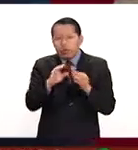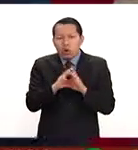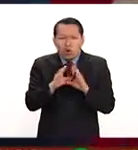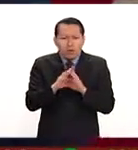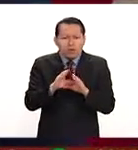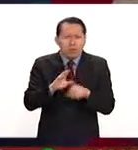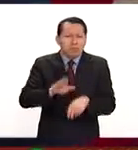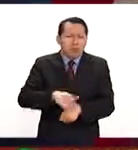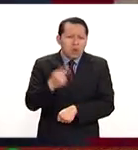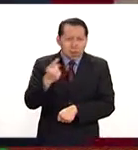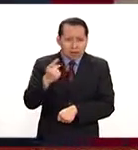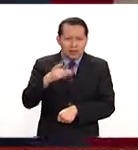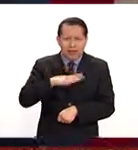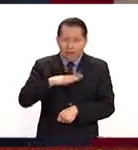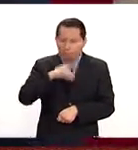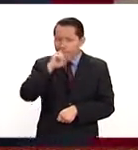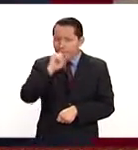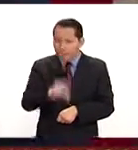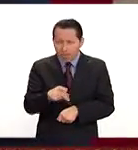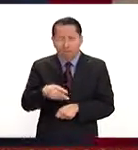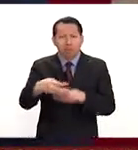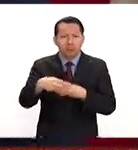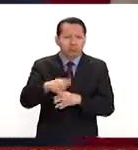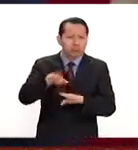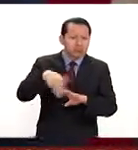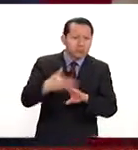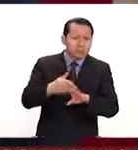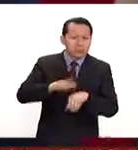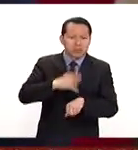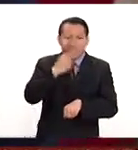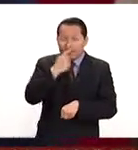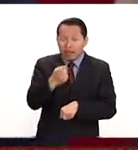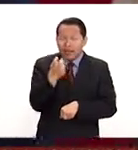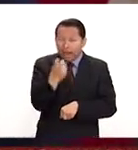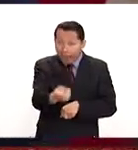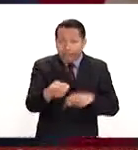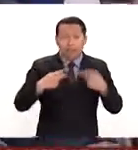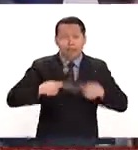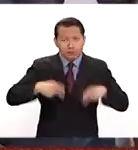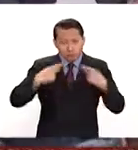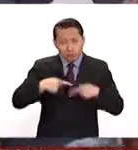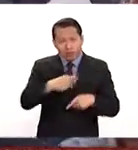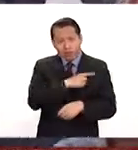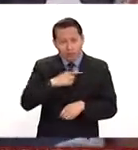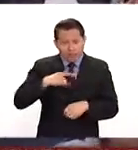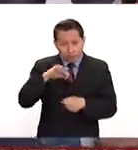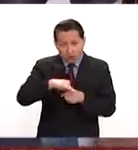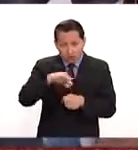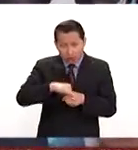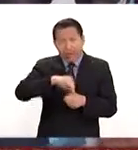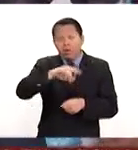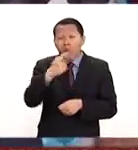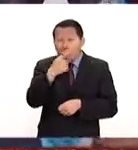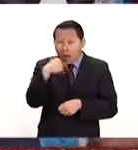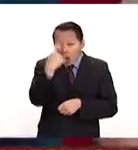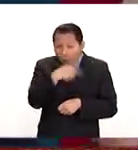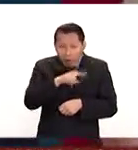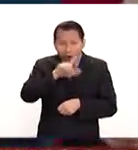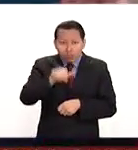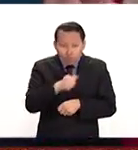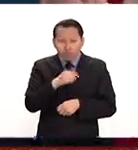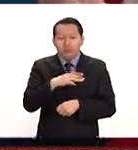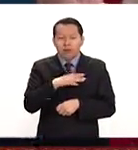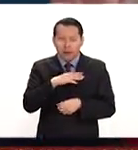cuestionar estas manifestaciones diciendo que esas personas debieron haber votado y una hora después sacó otro mensaje totalmente